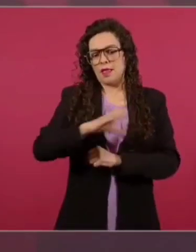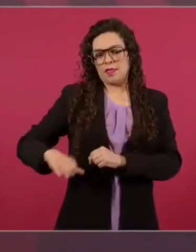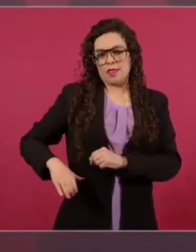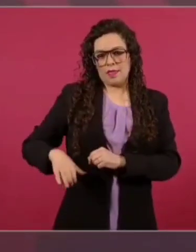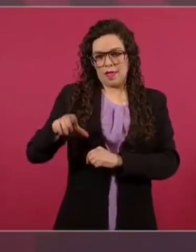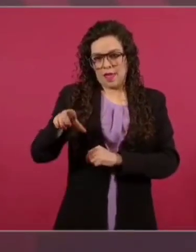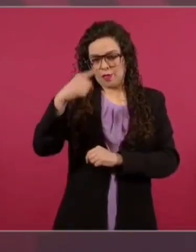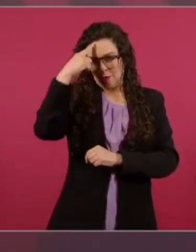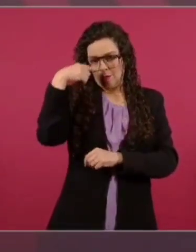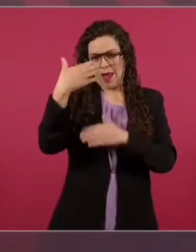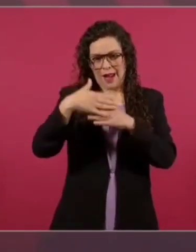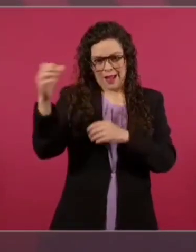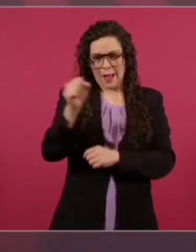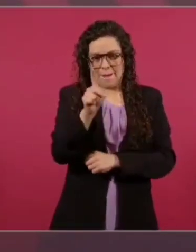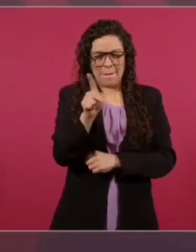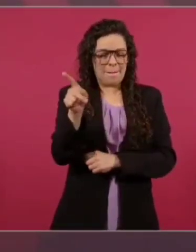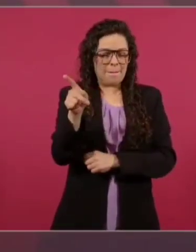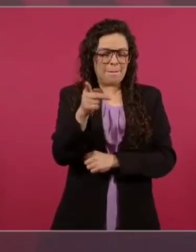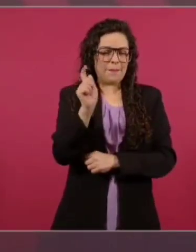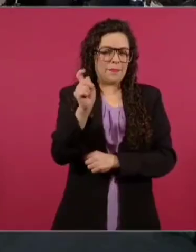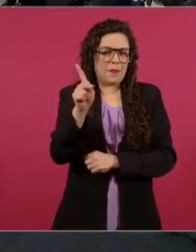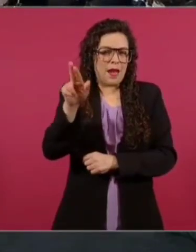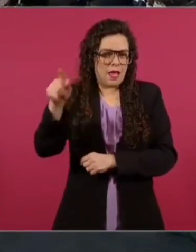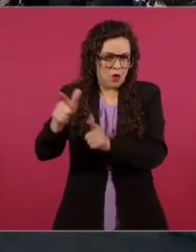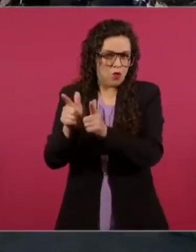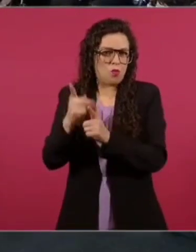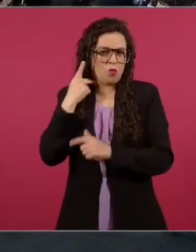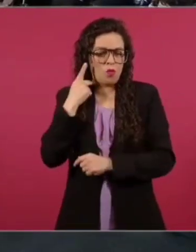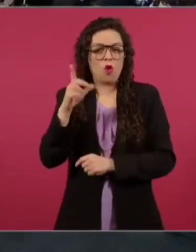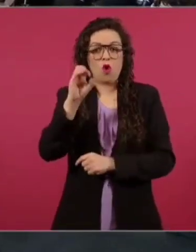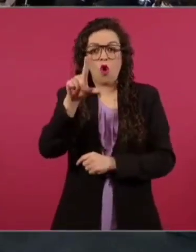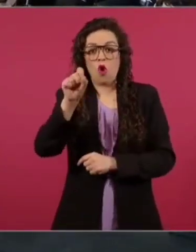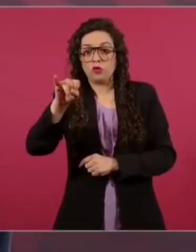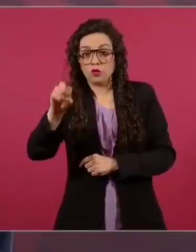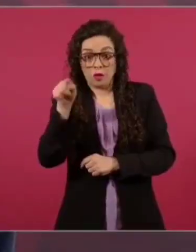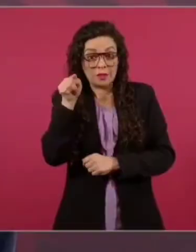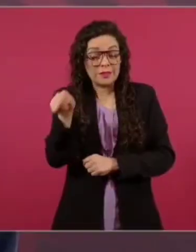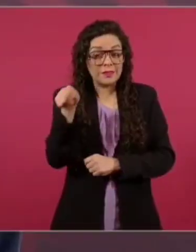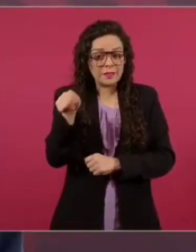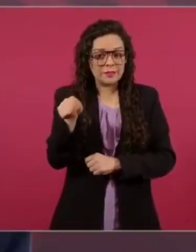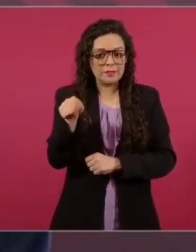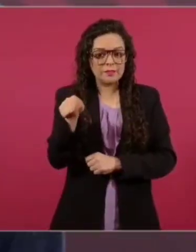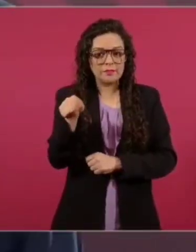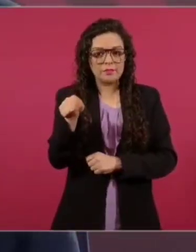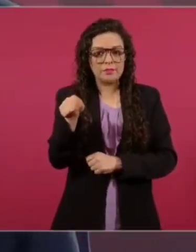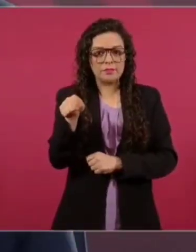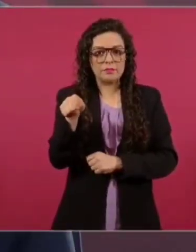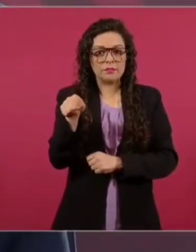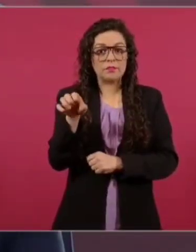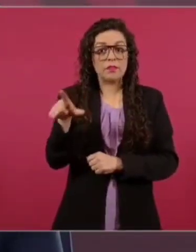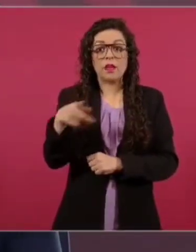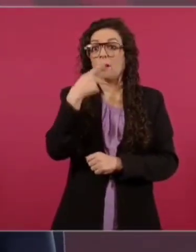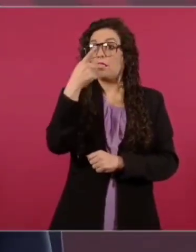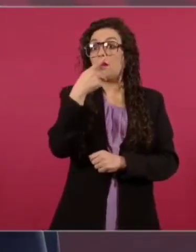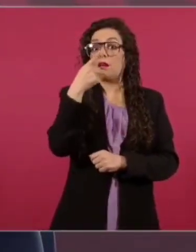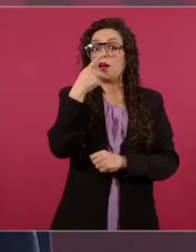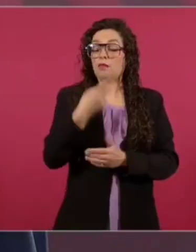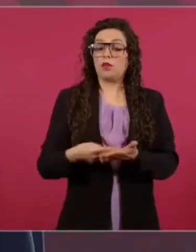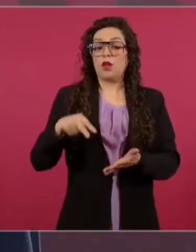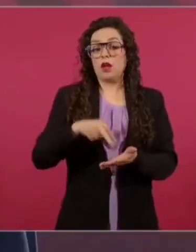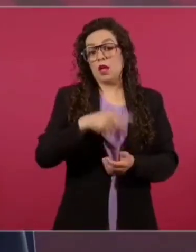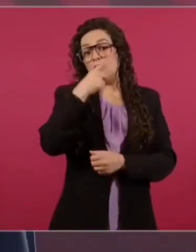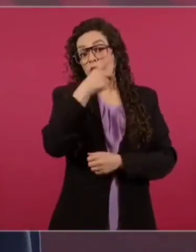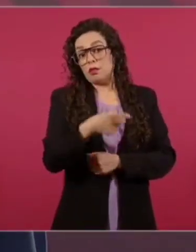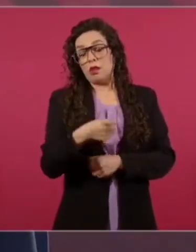Donaldo Colosso. Y fue de los primeros en salir a declarar que se trataba de un